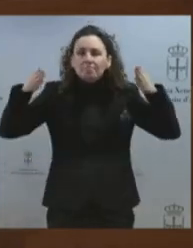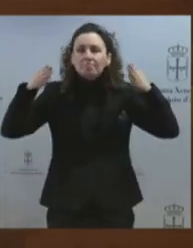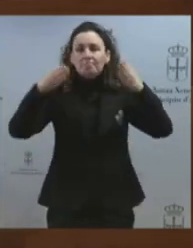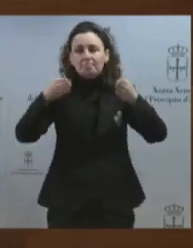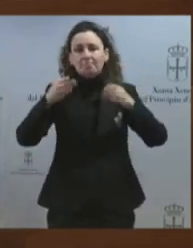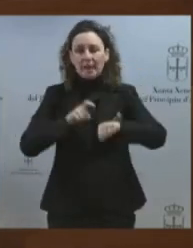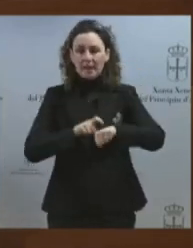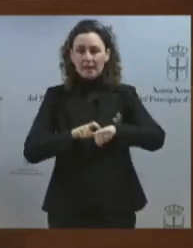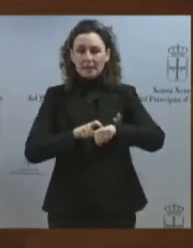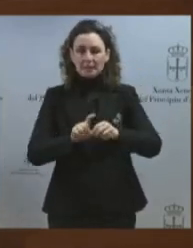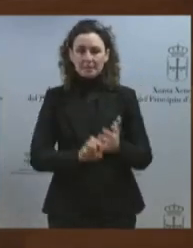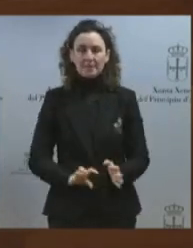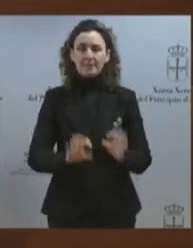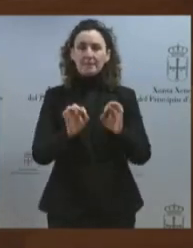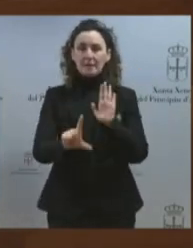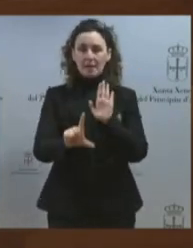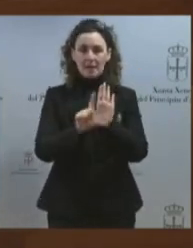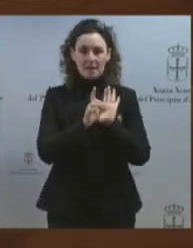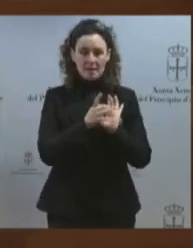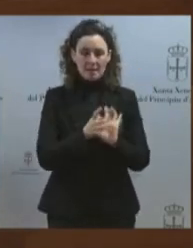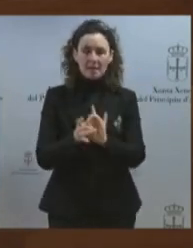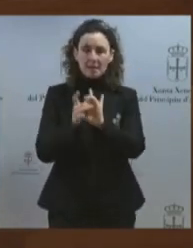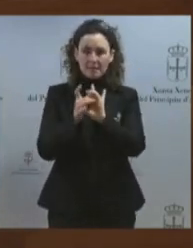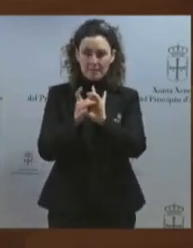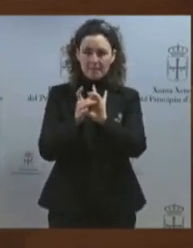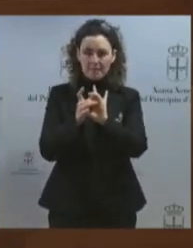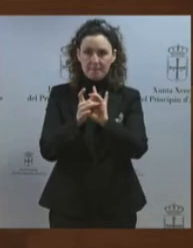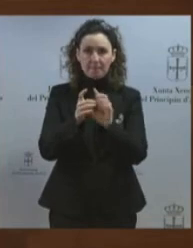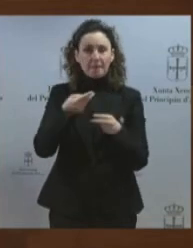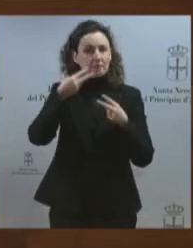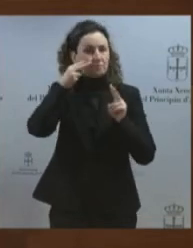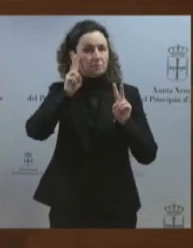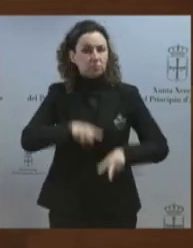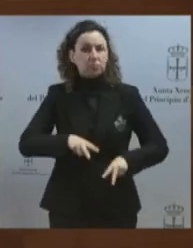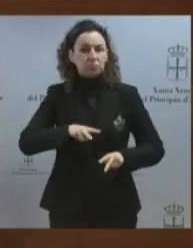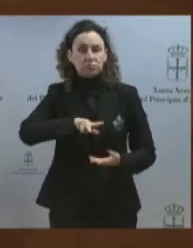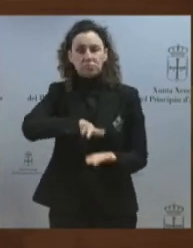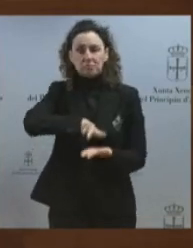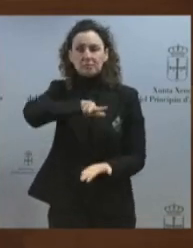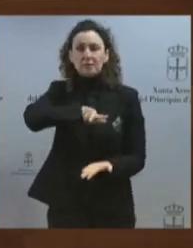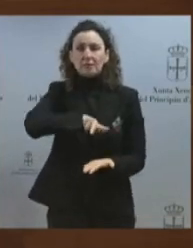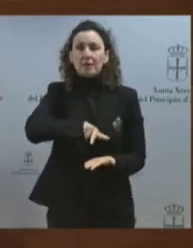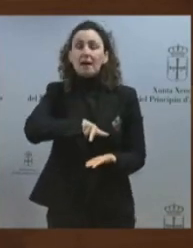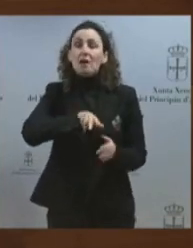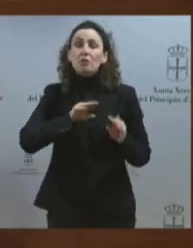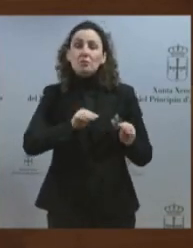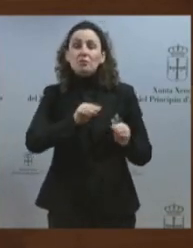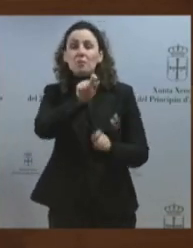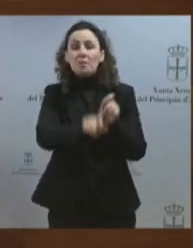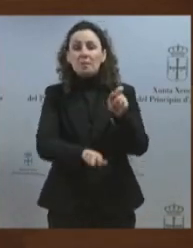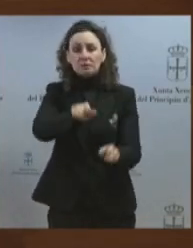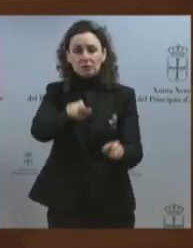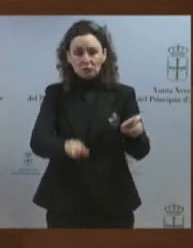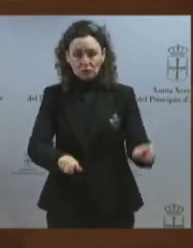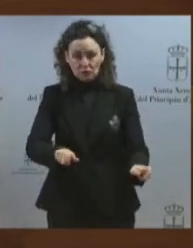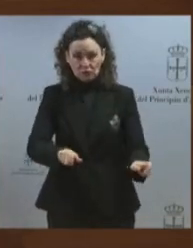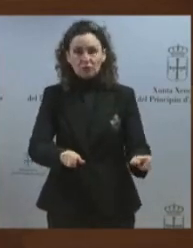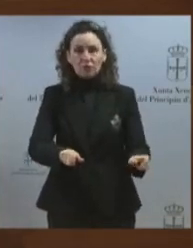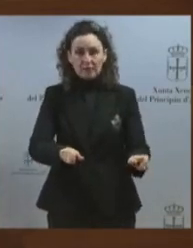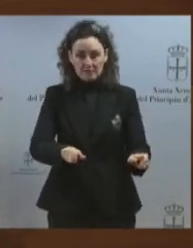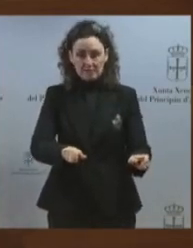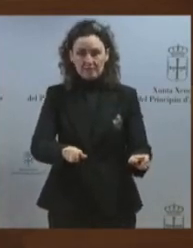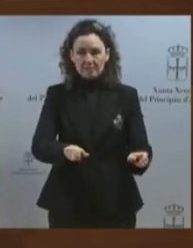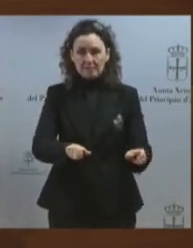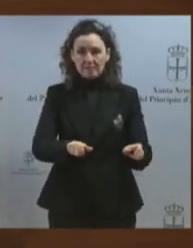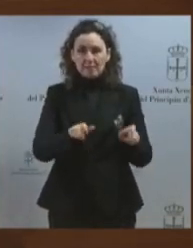del reconocimiento. reconocimiento a unas personas que en su gran mayoría no cometieron otro delito